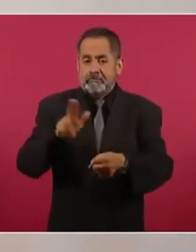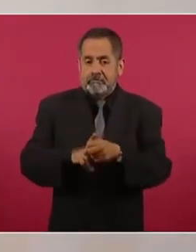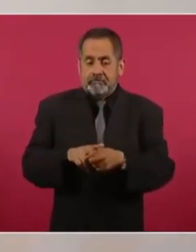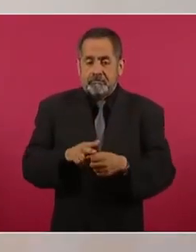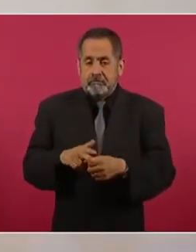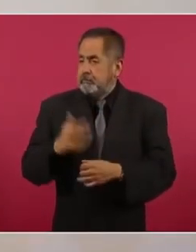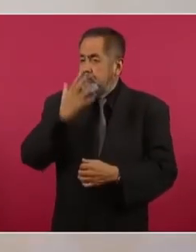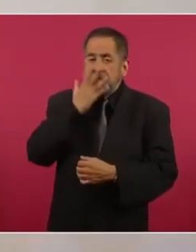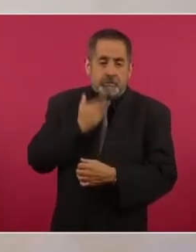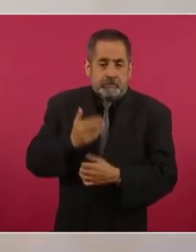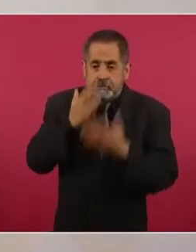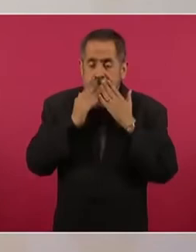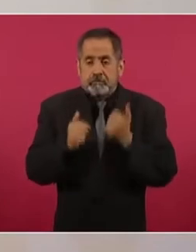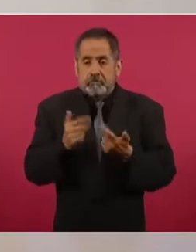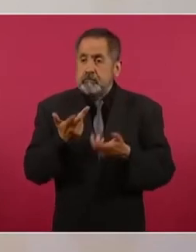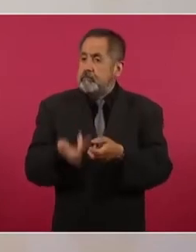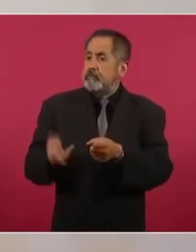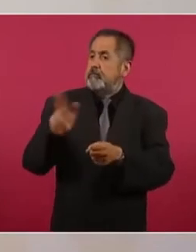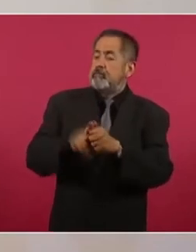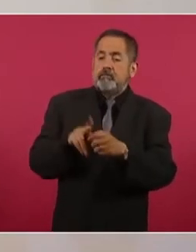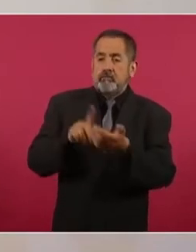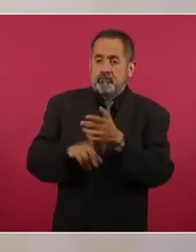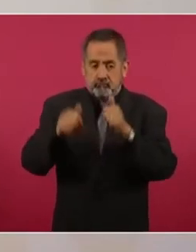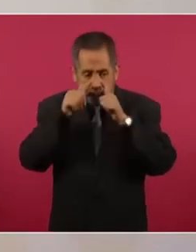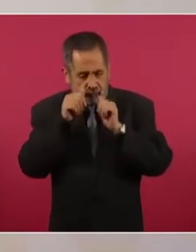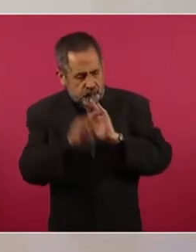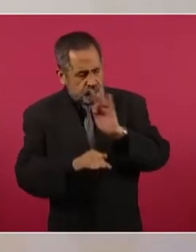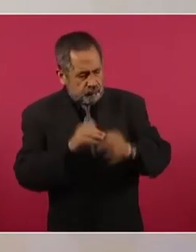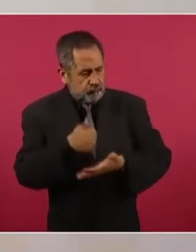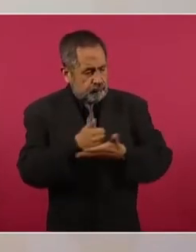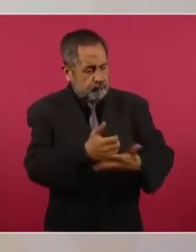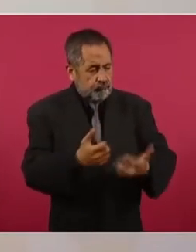a un hospital y ser atendido.